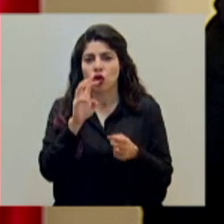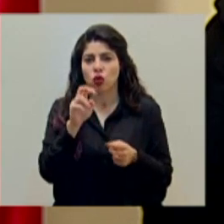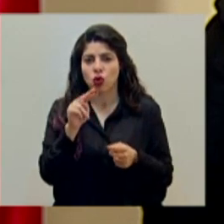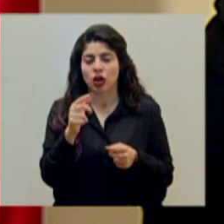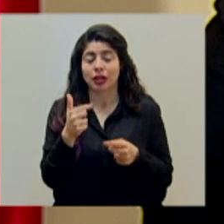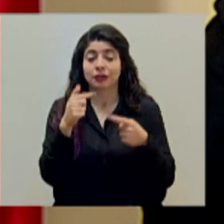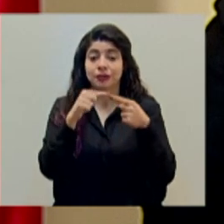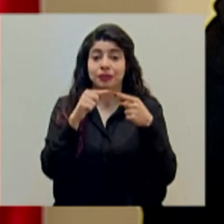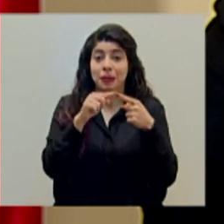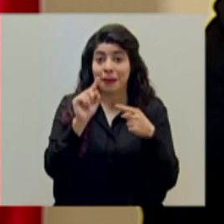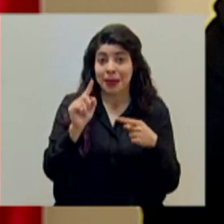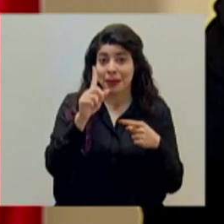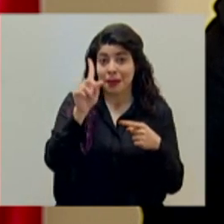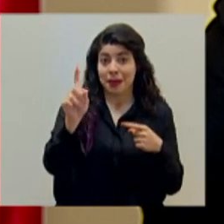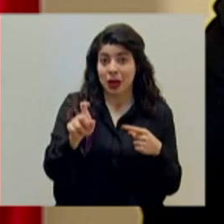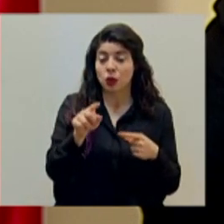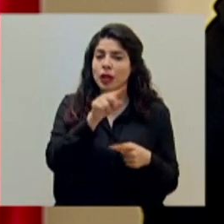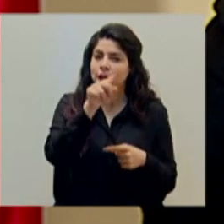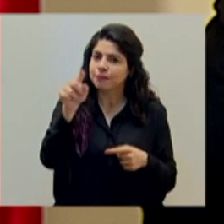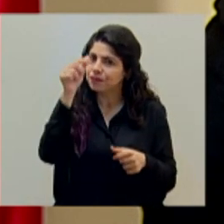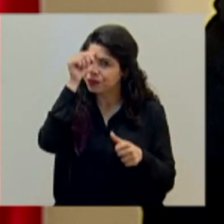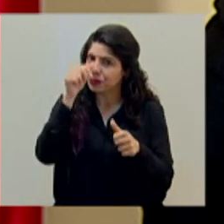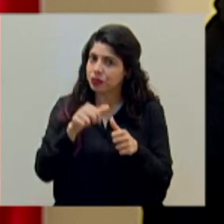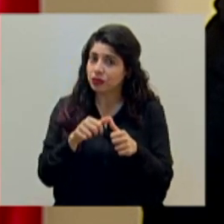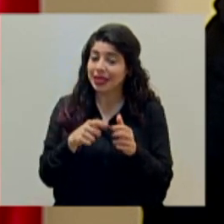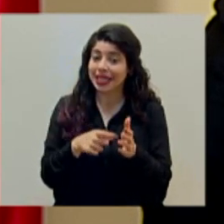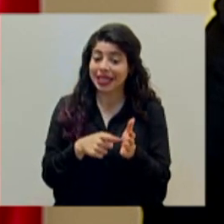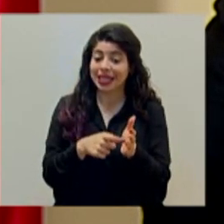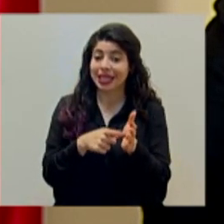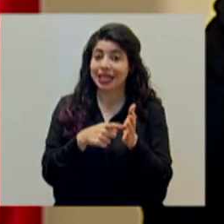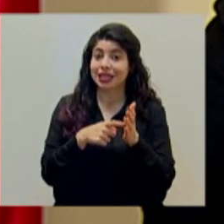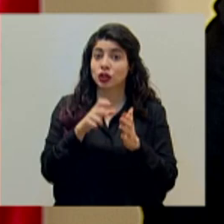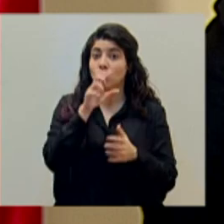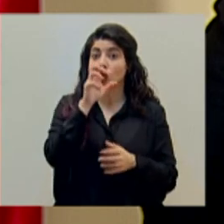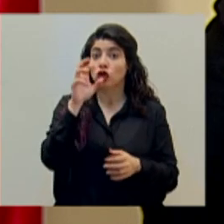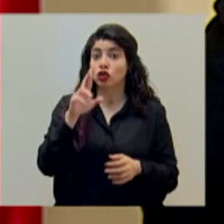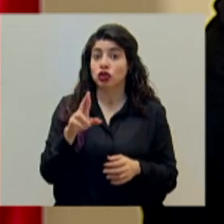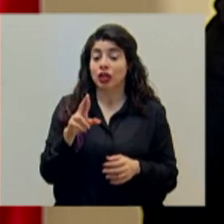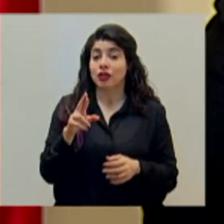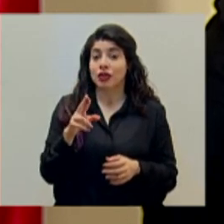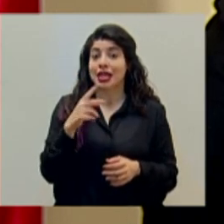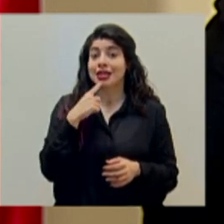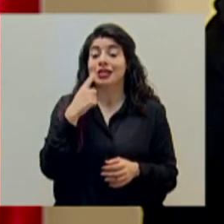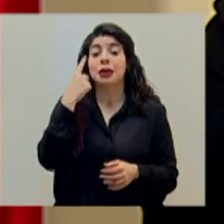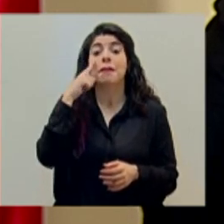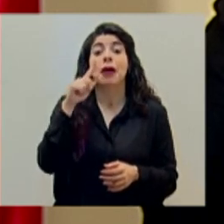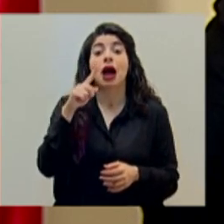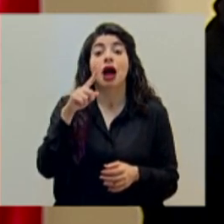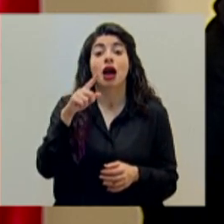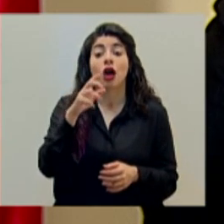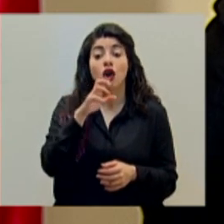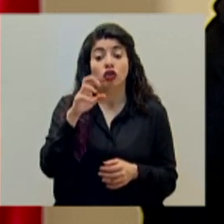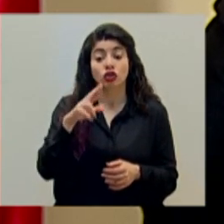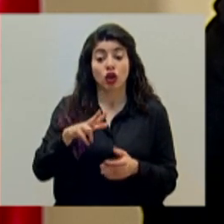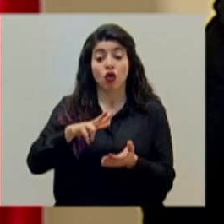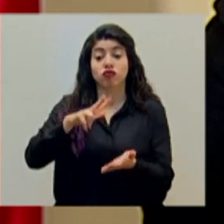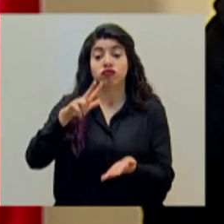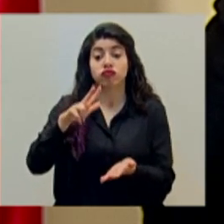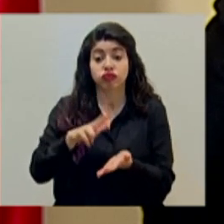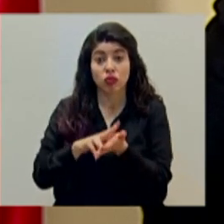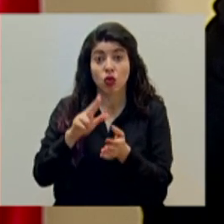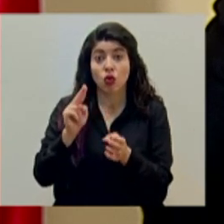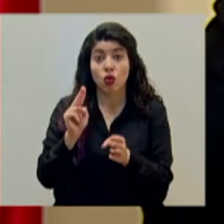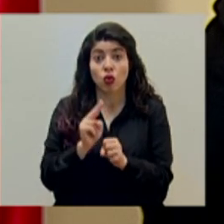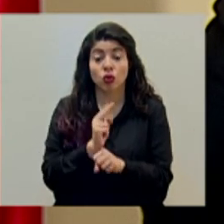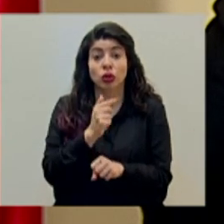Con respecto a la primera, recordemos que el requisito que ha puesto Costa Rica para poder hacer la autorización del uso de las diferentes